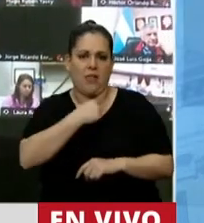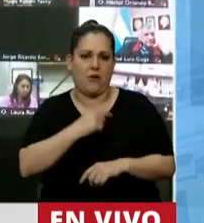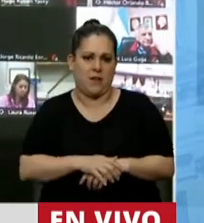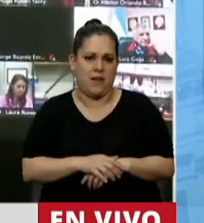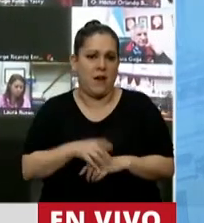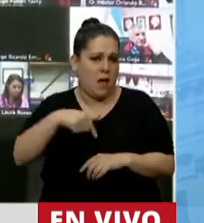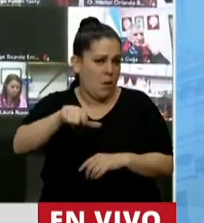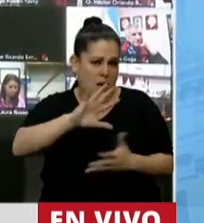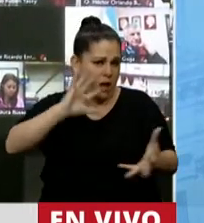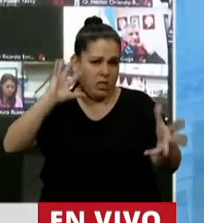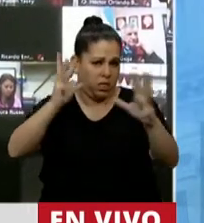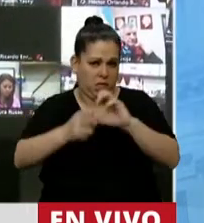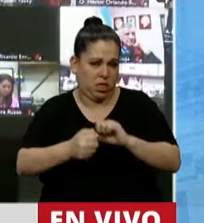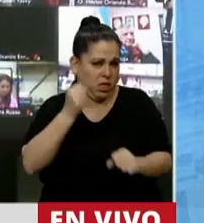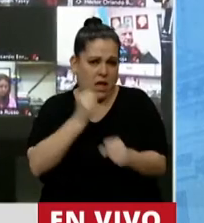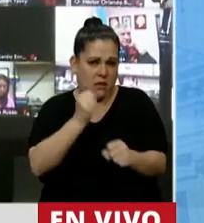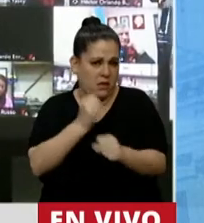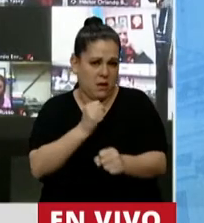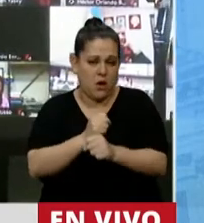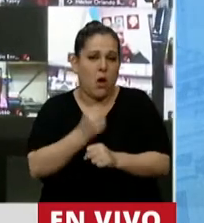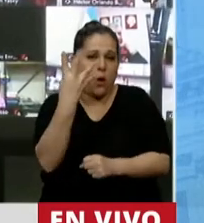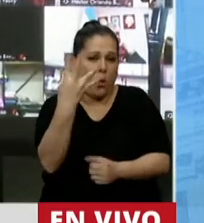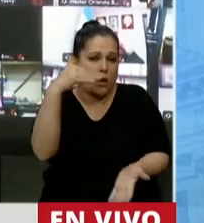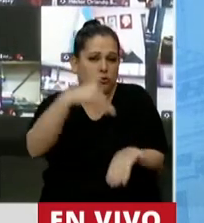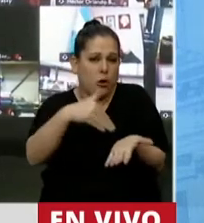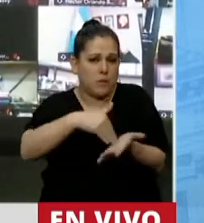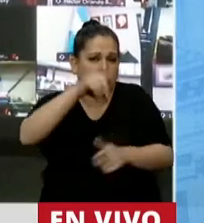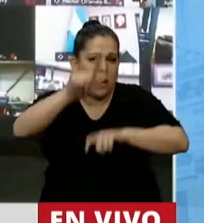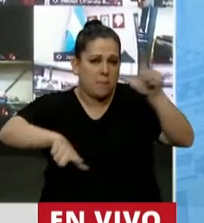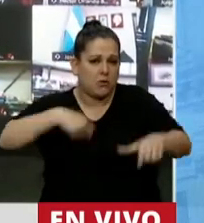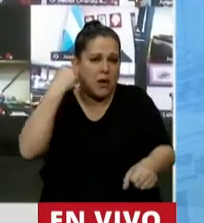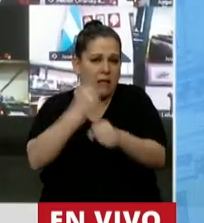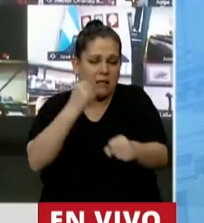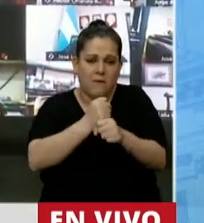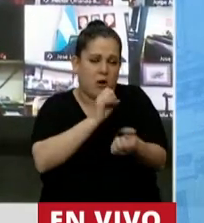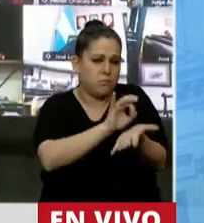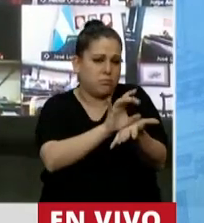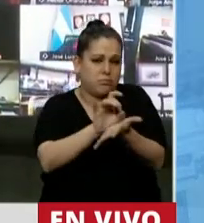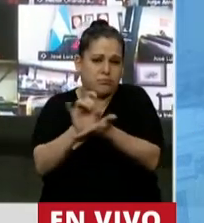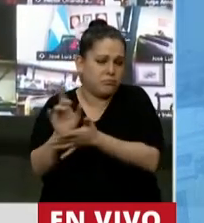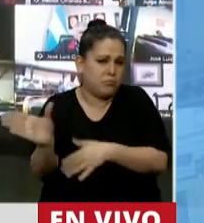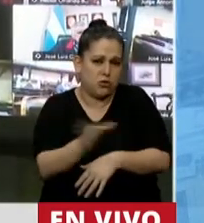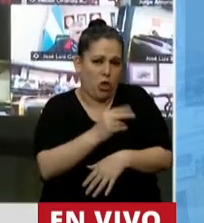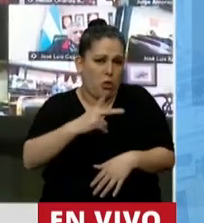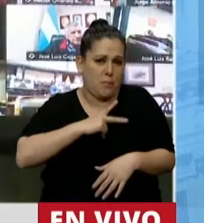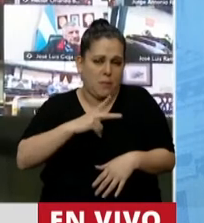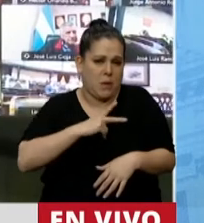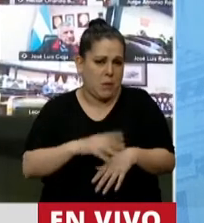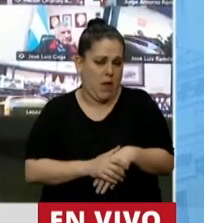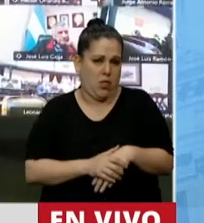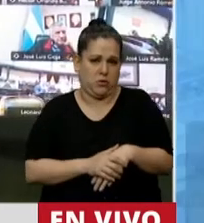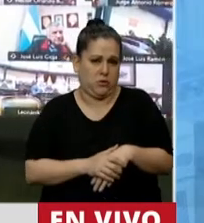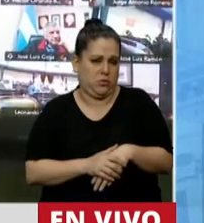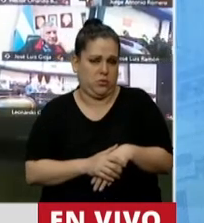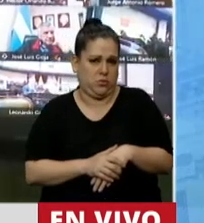destruyendo el empleo. 4 millones de trabajo, de empleo privado, menos hay